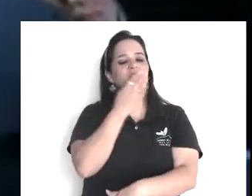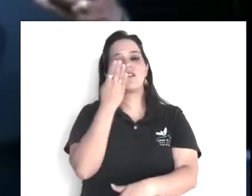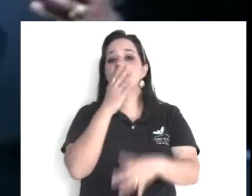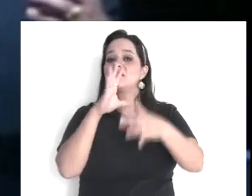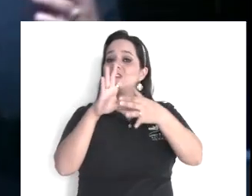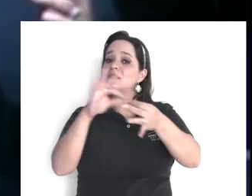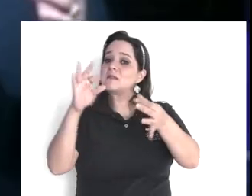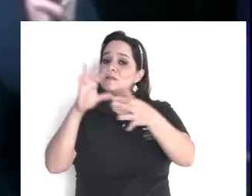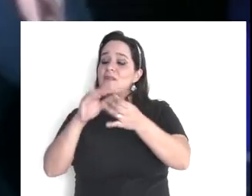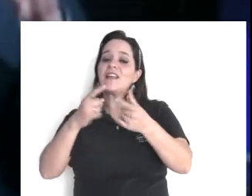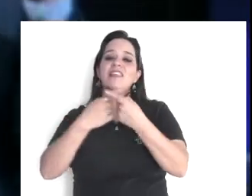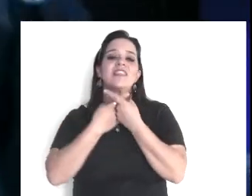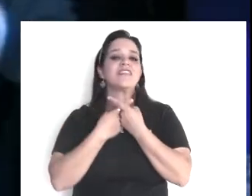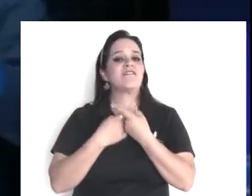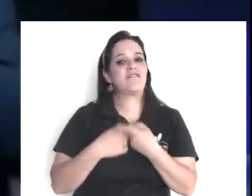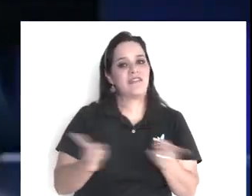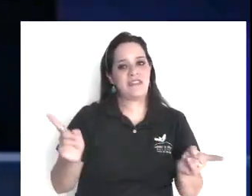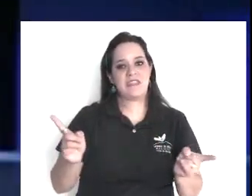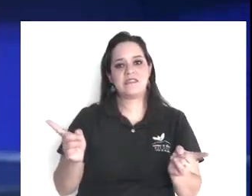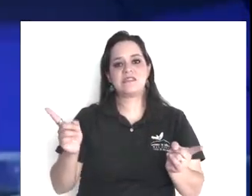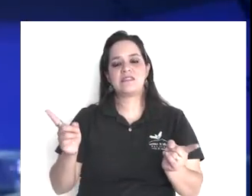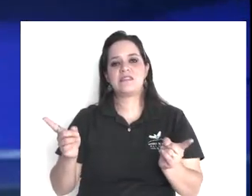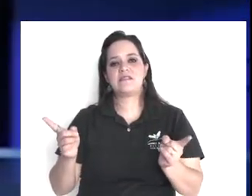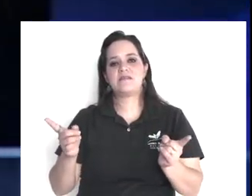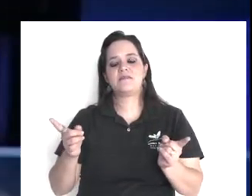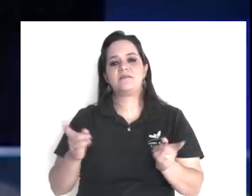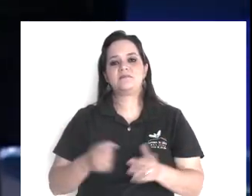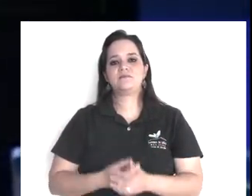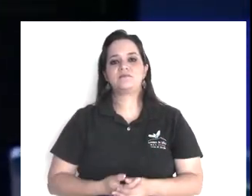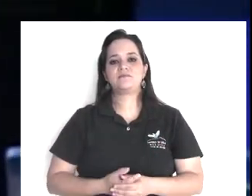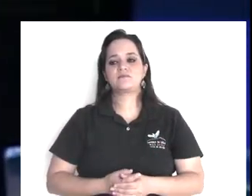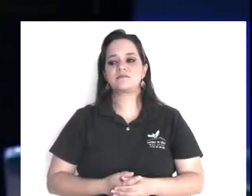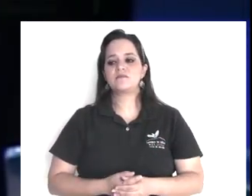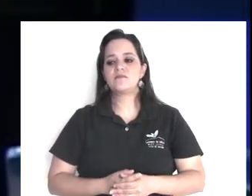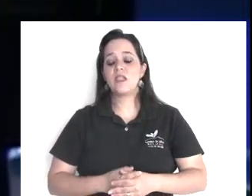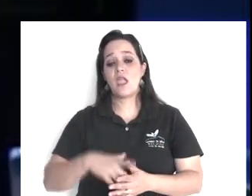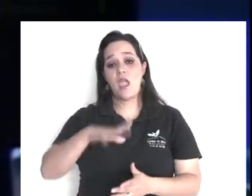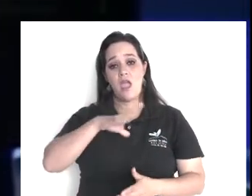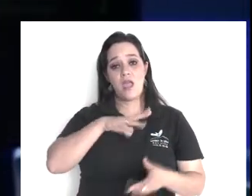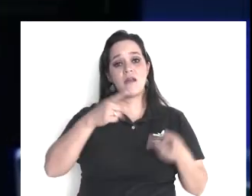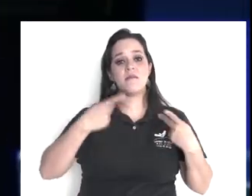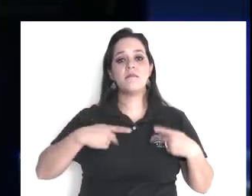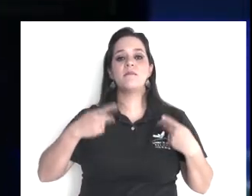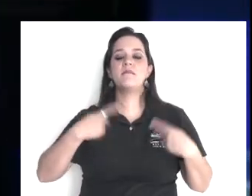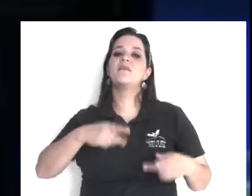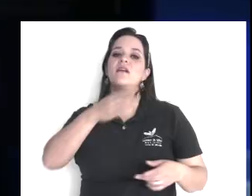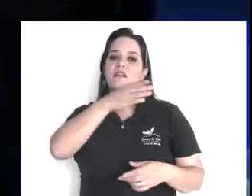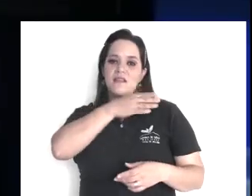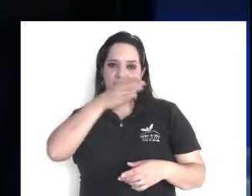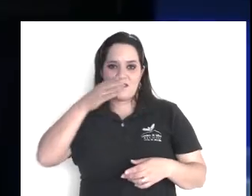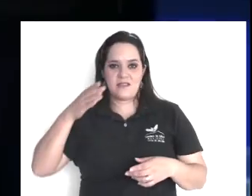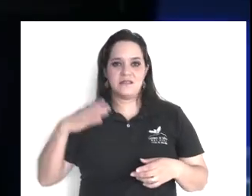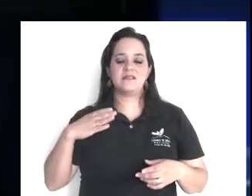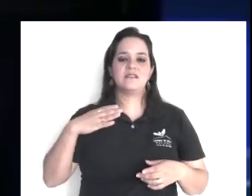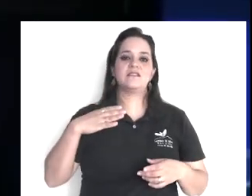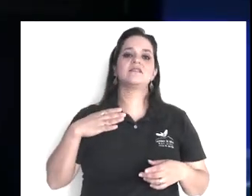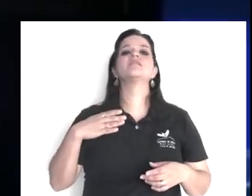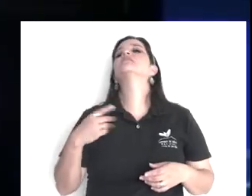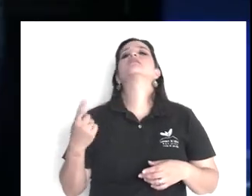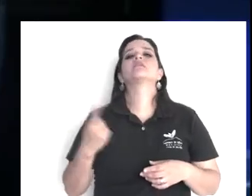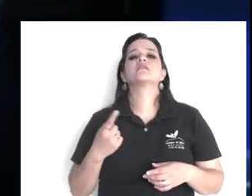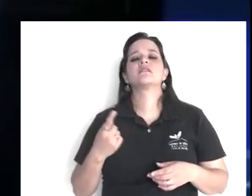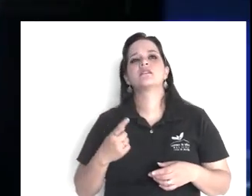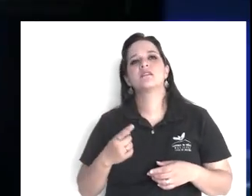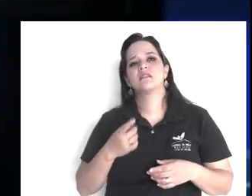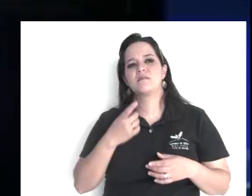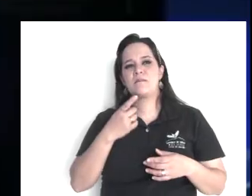se agrava, porque aunque confesándonos cristianos, algunos dicen, bueno, yo si soy cristiano, pero conmigo, se las